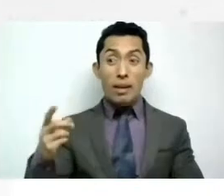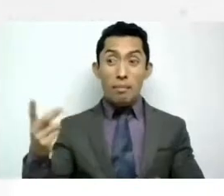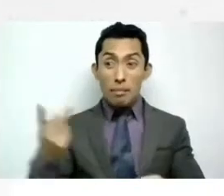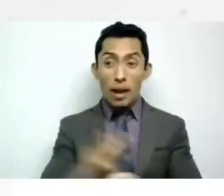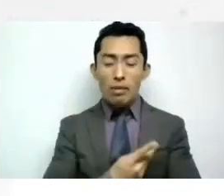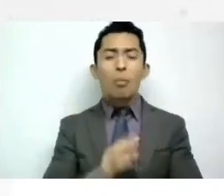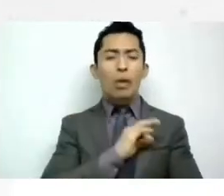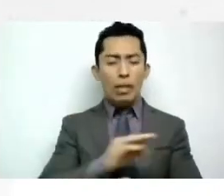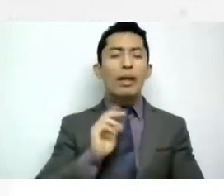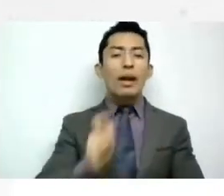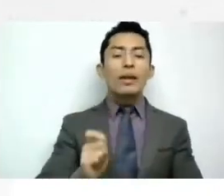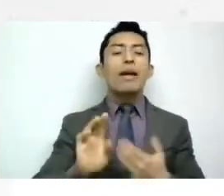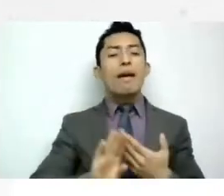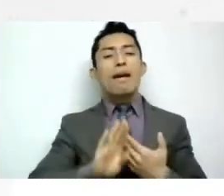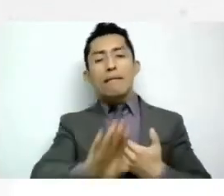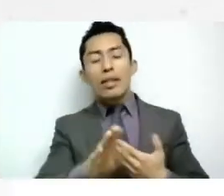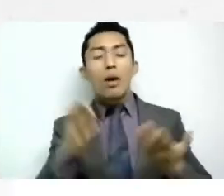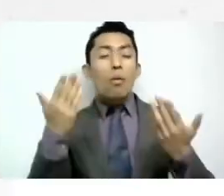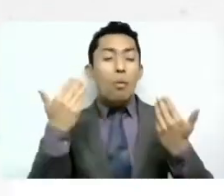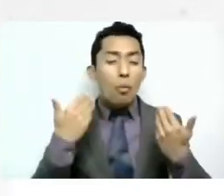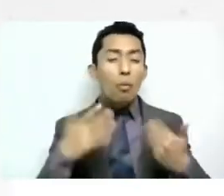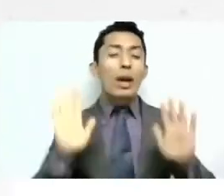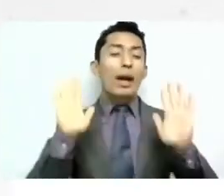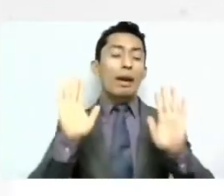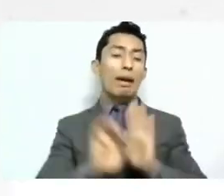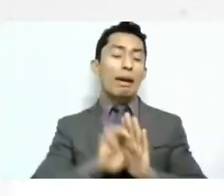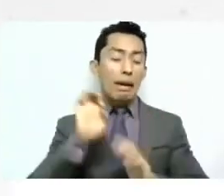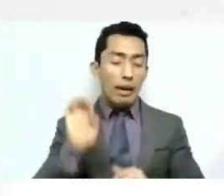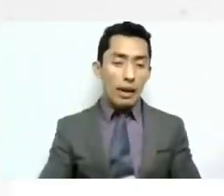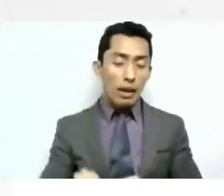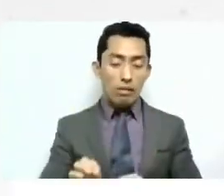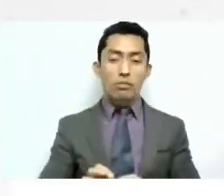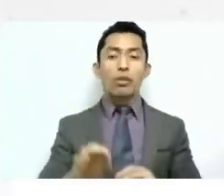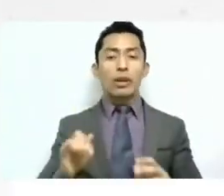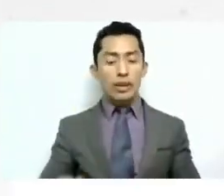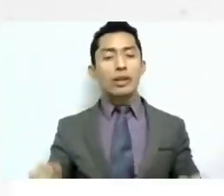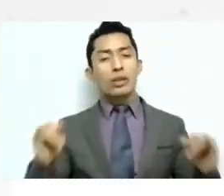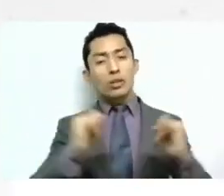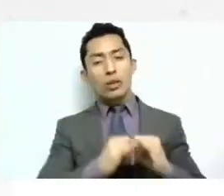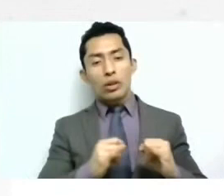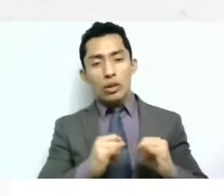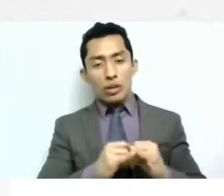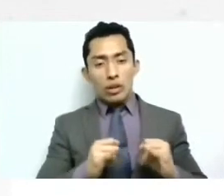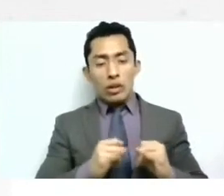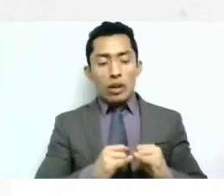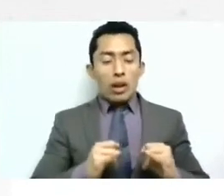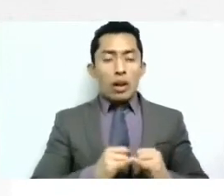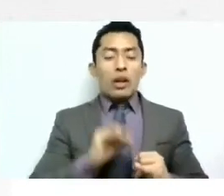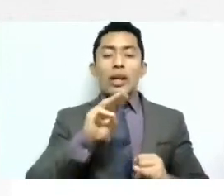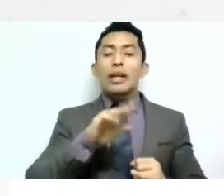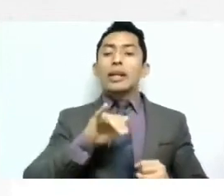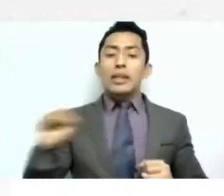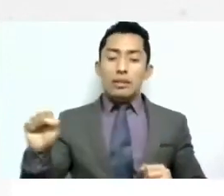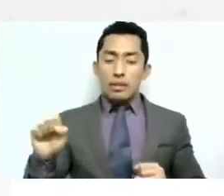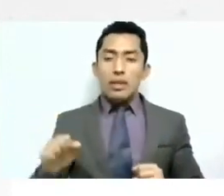si si hubieran ido desde desde la el instituto del del IMSS a hacer las supervisiones